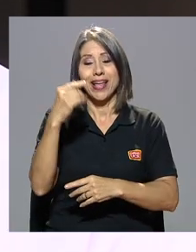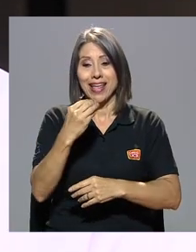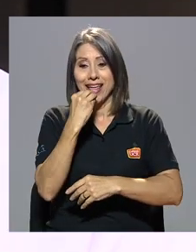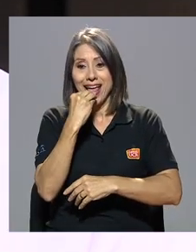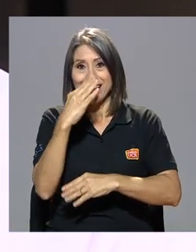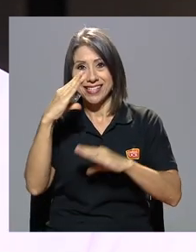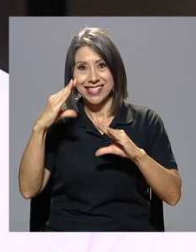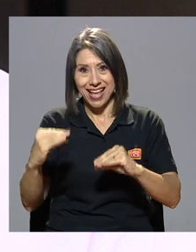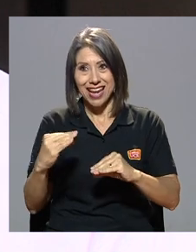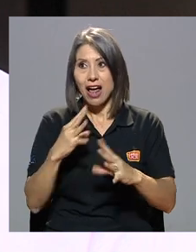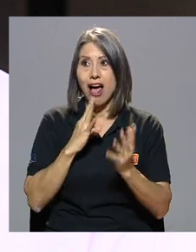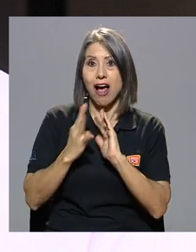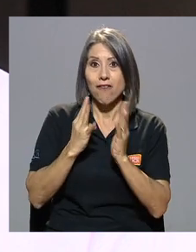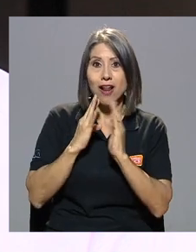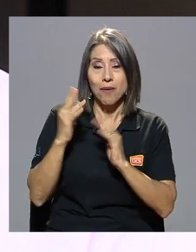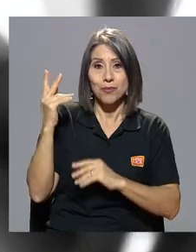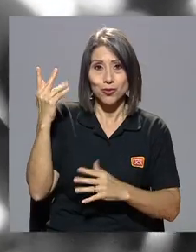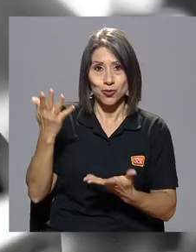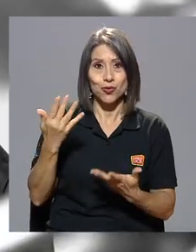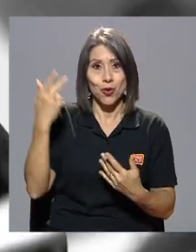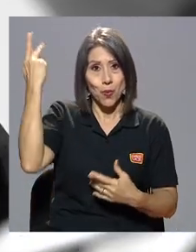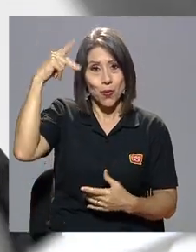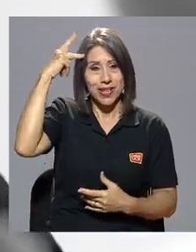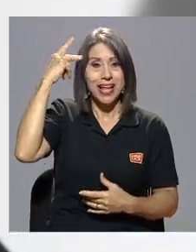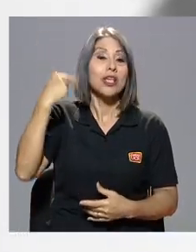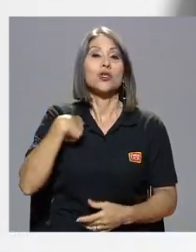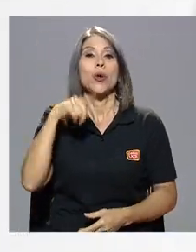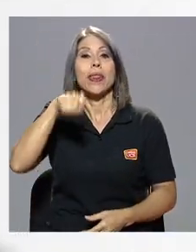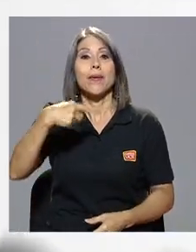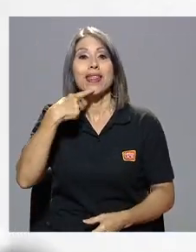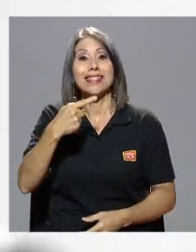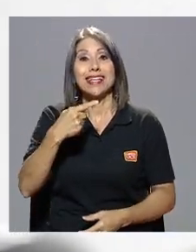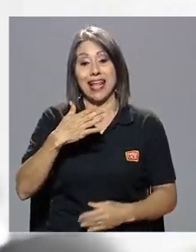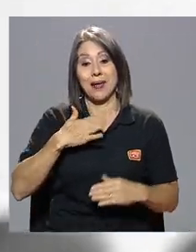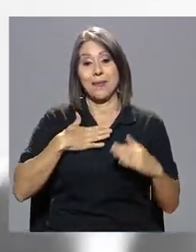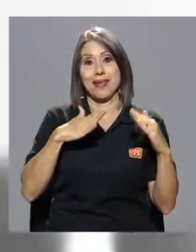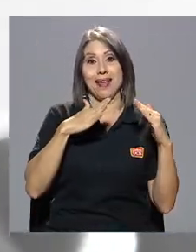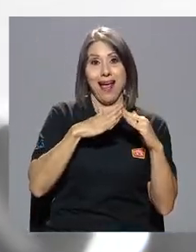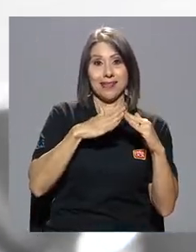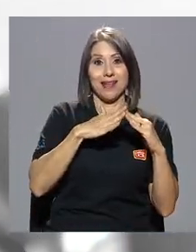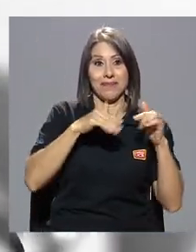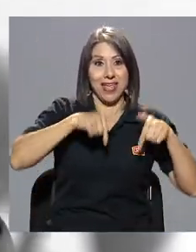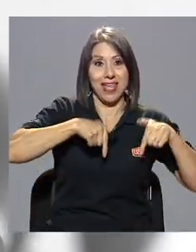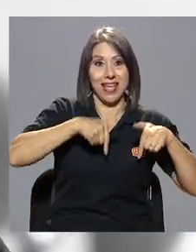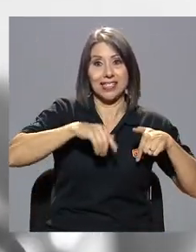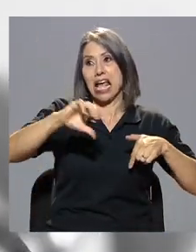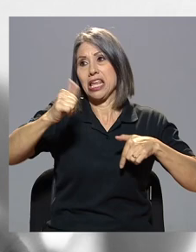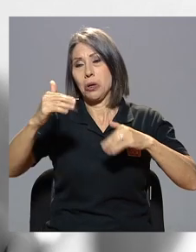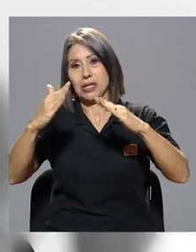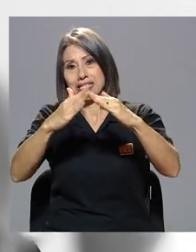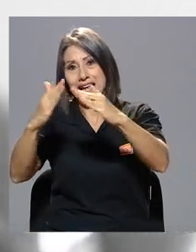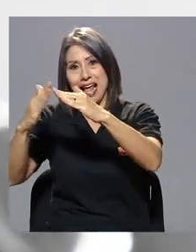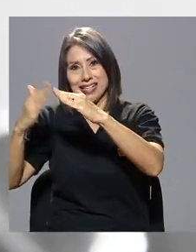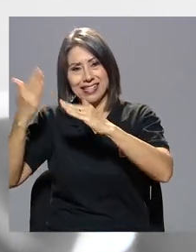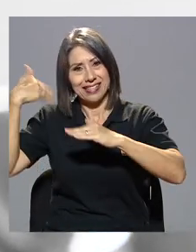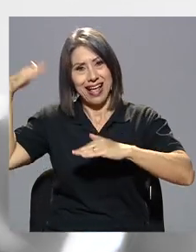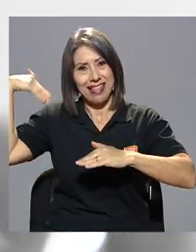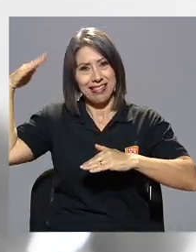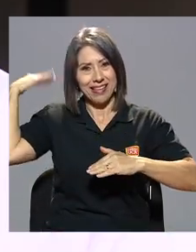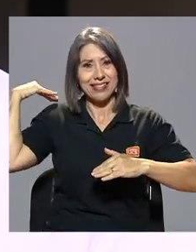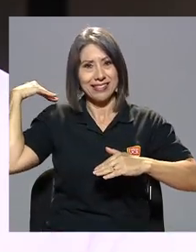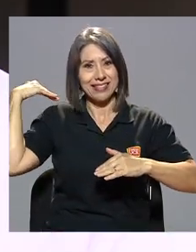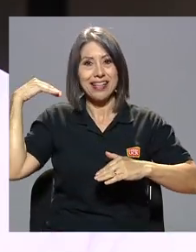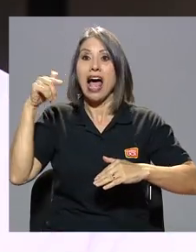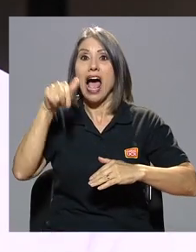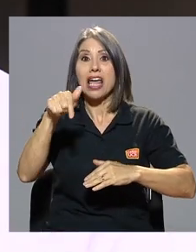la cena, debo decir que los almuerzos de mi casa, en esta y en otra donde residimos antes, mucho más chiquita,